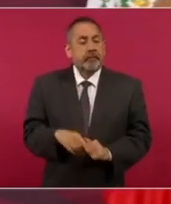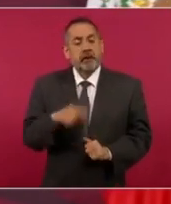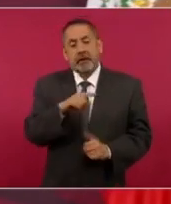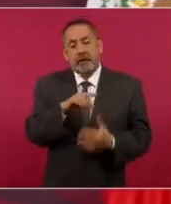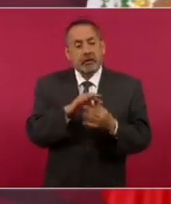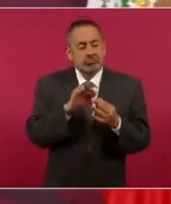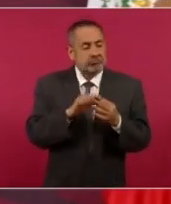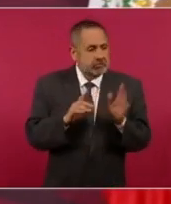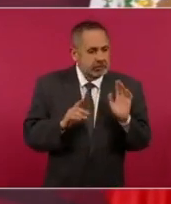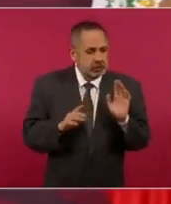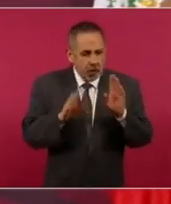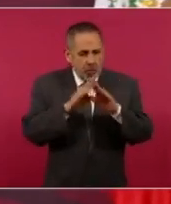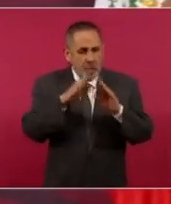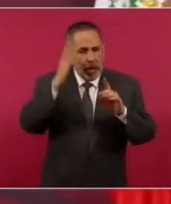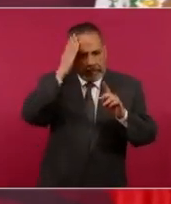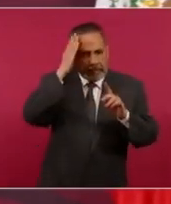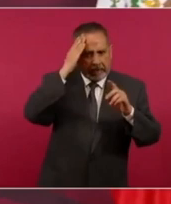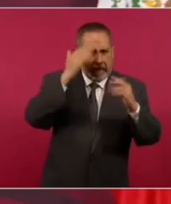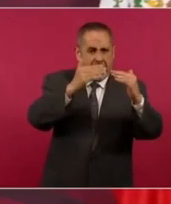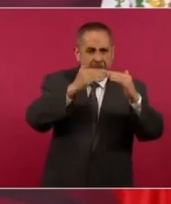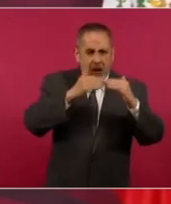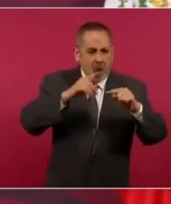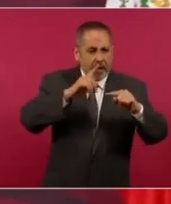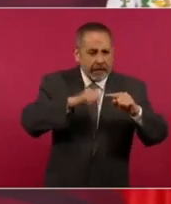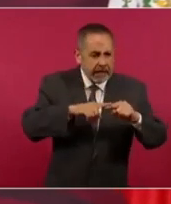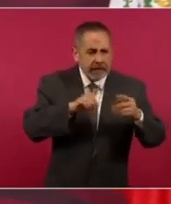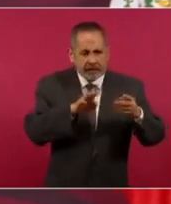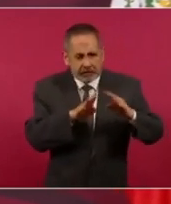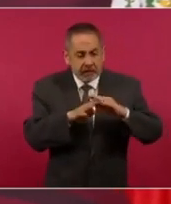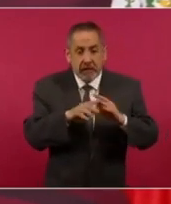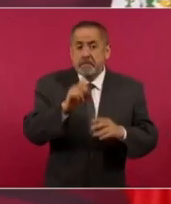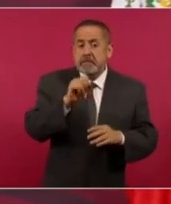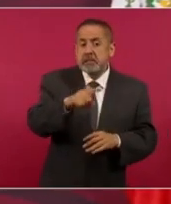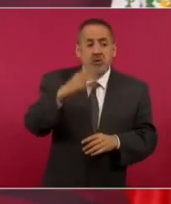desde el gobierno.